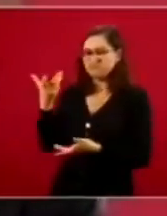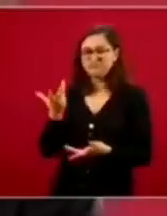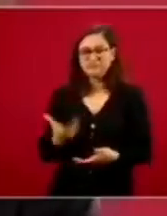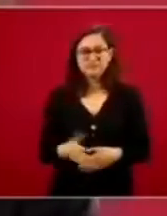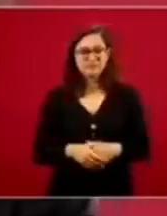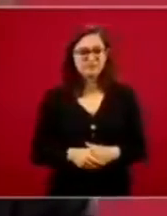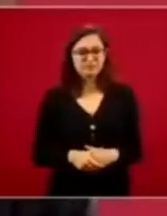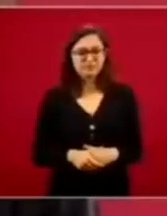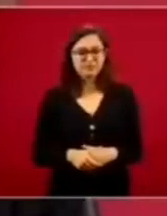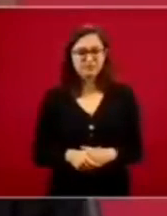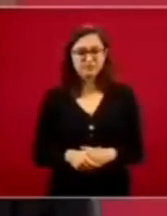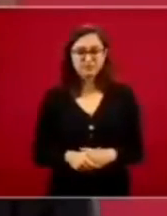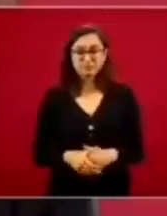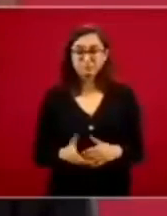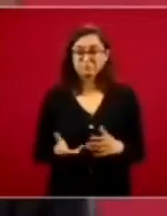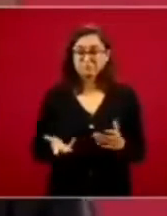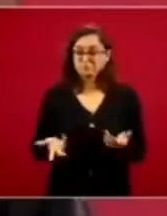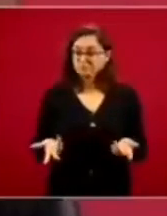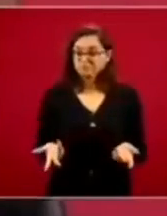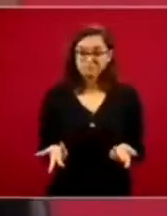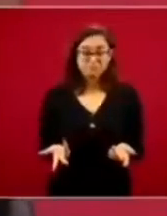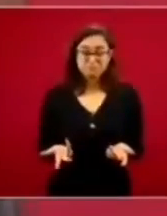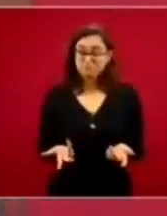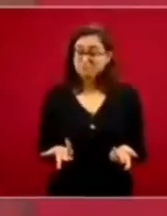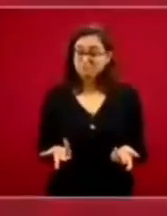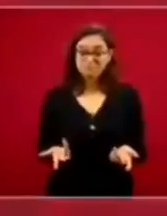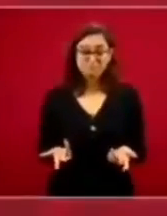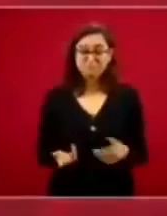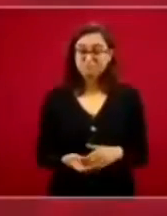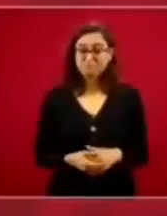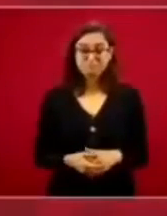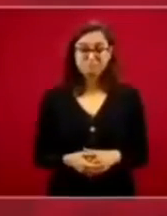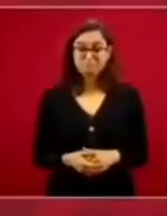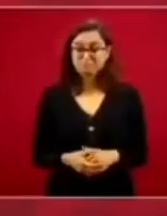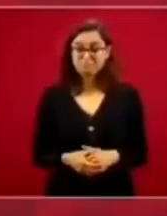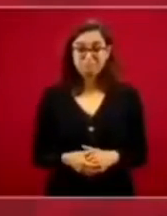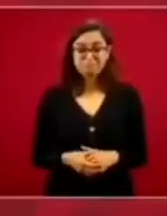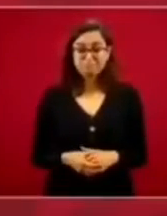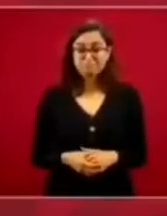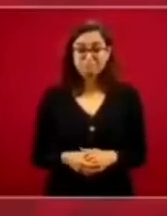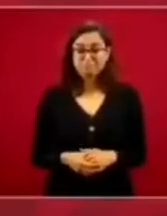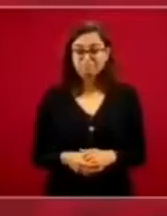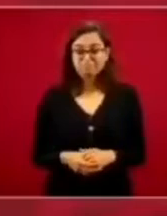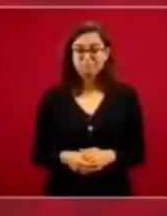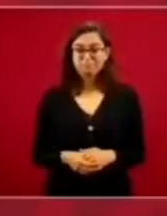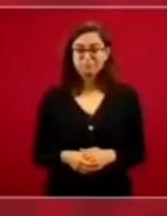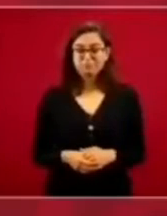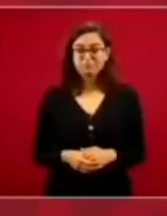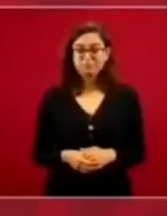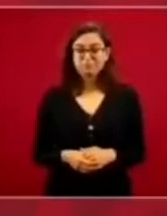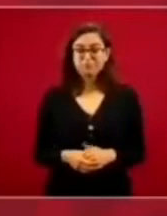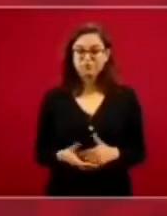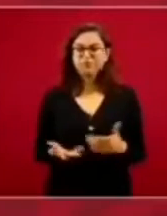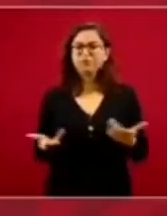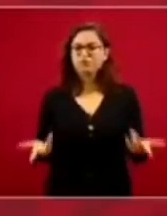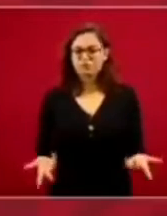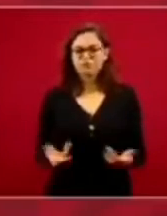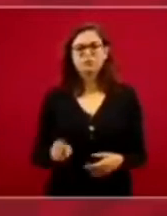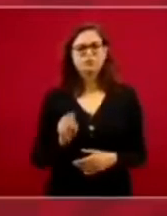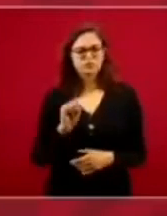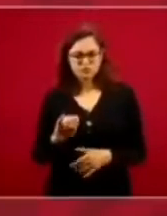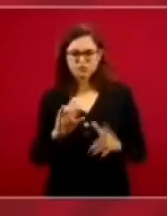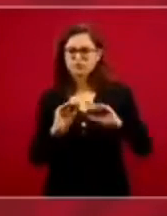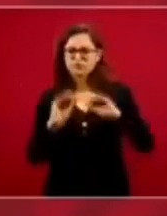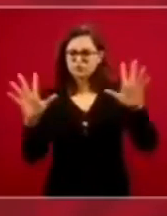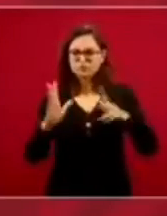Entonces, no, claro que vamos a ser respetuosos